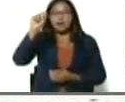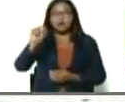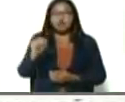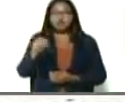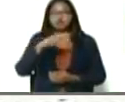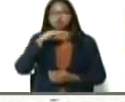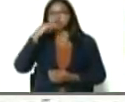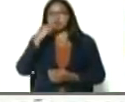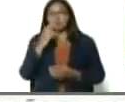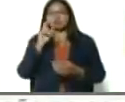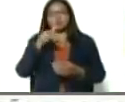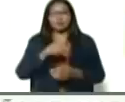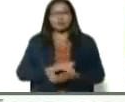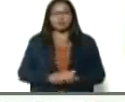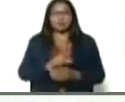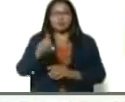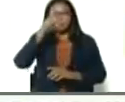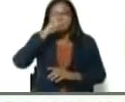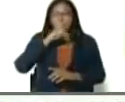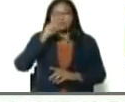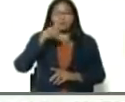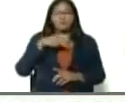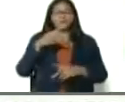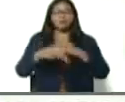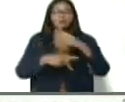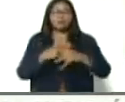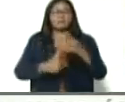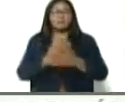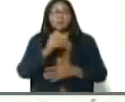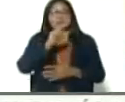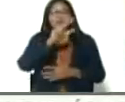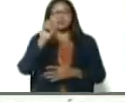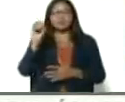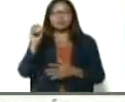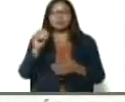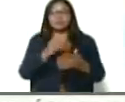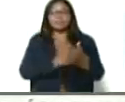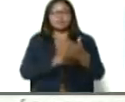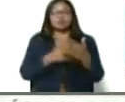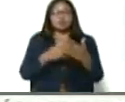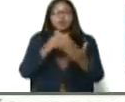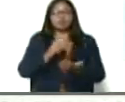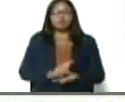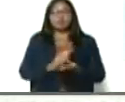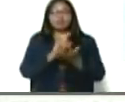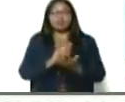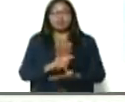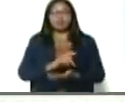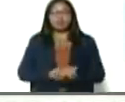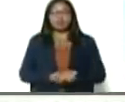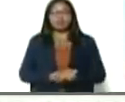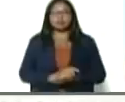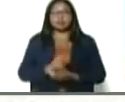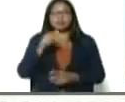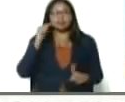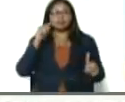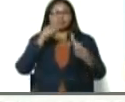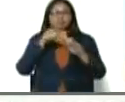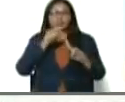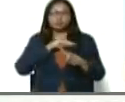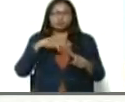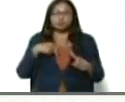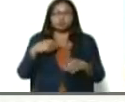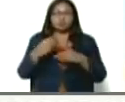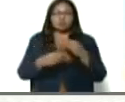el camarón, este año, debemos producir, más de 30 millones de kilos, de camarón, también, tenemos una meta, para